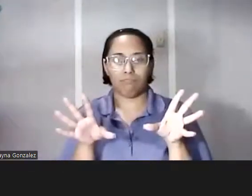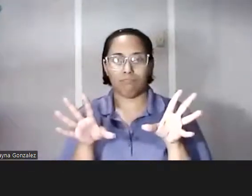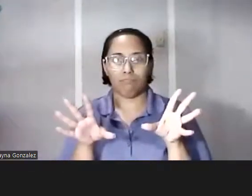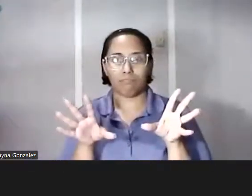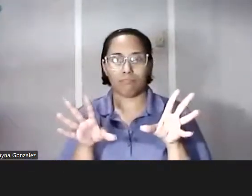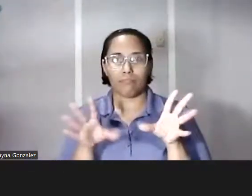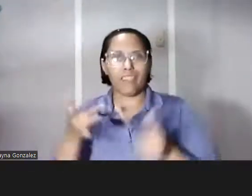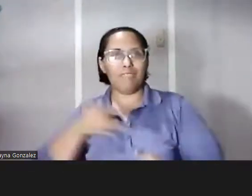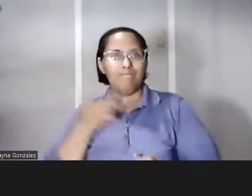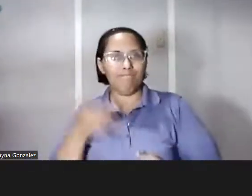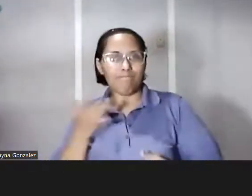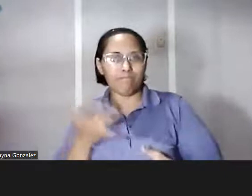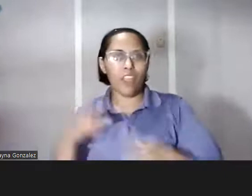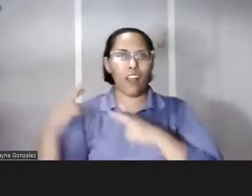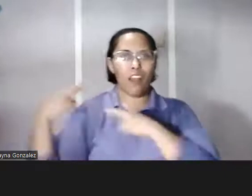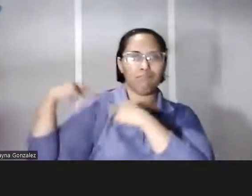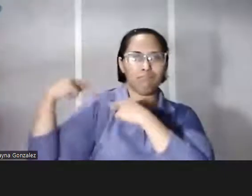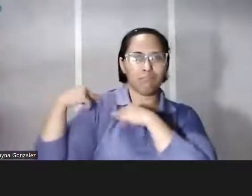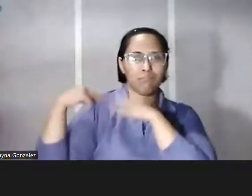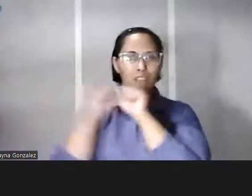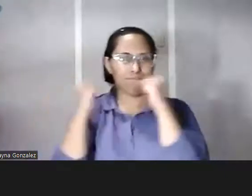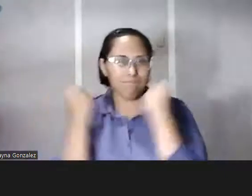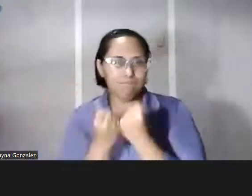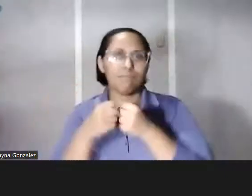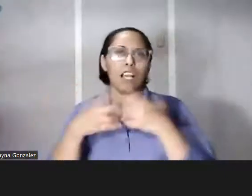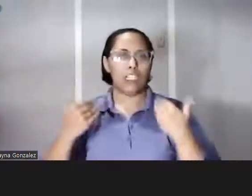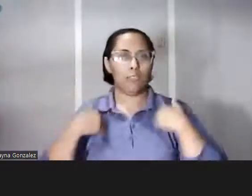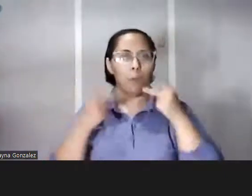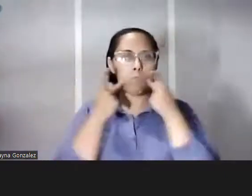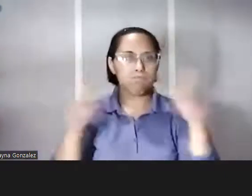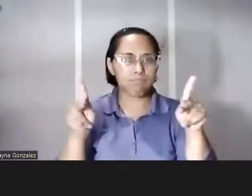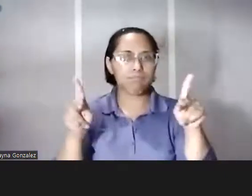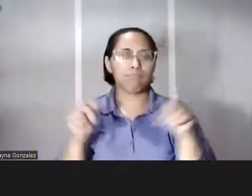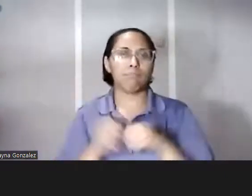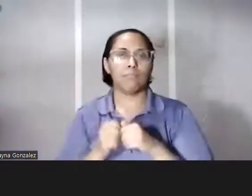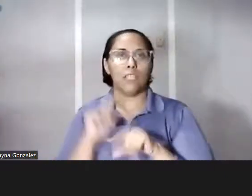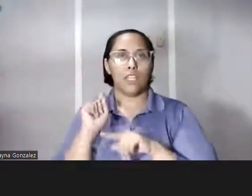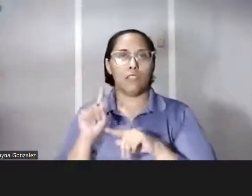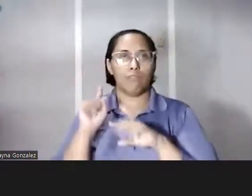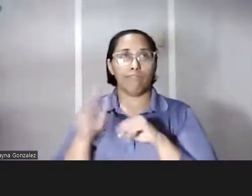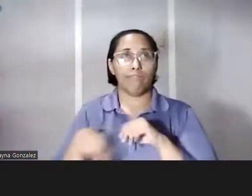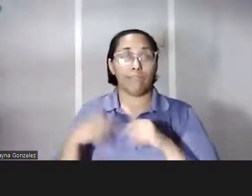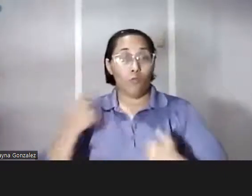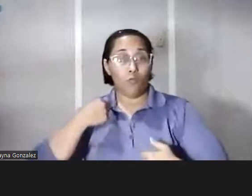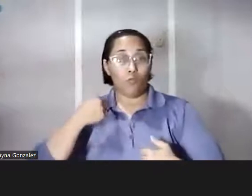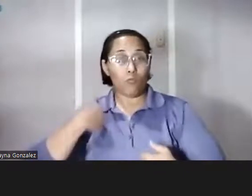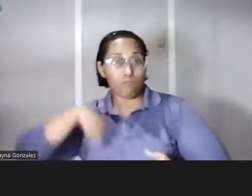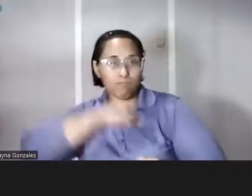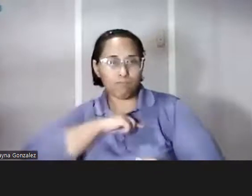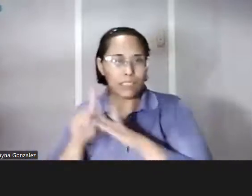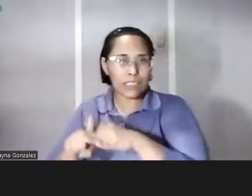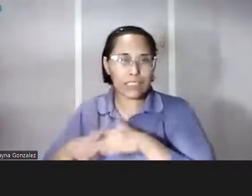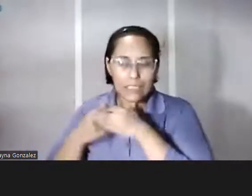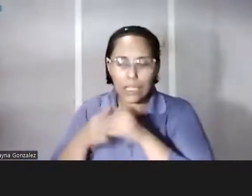ese sentido de la responsabilidad social que tenemos con el público y que es algo que desde el principio las